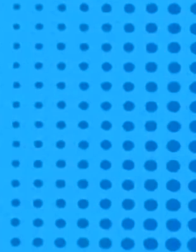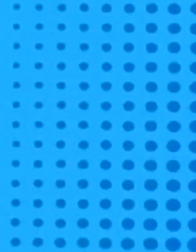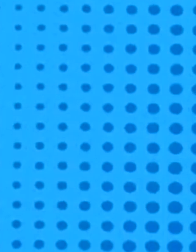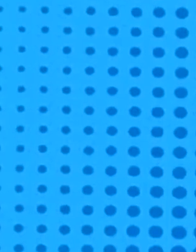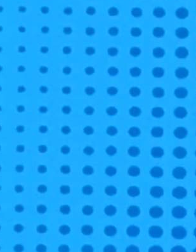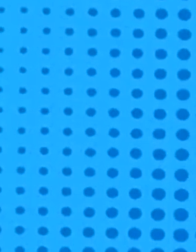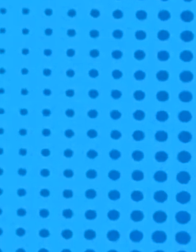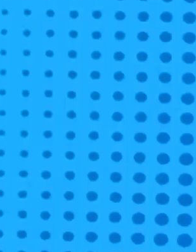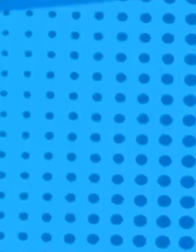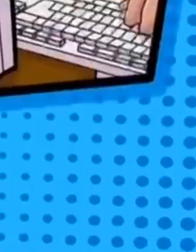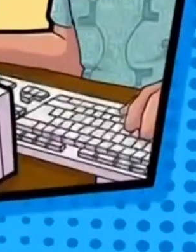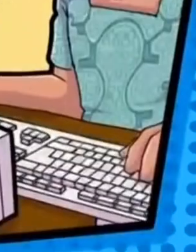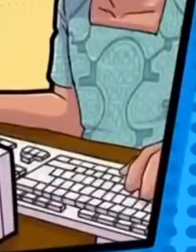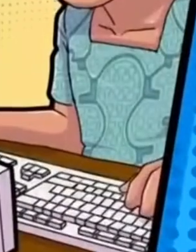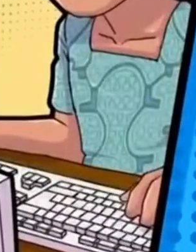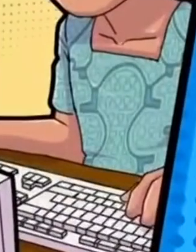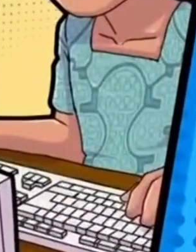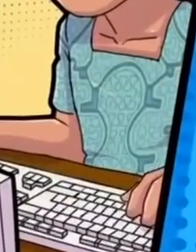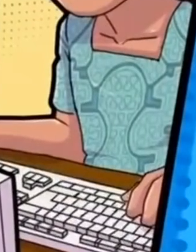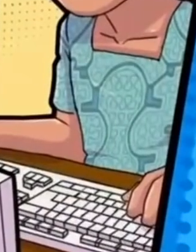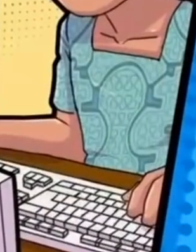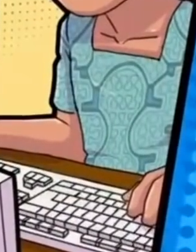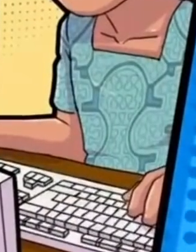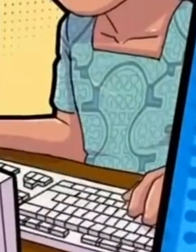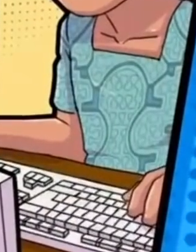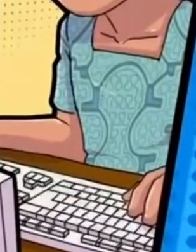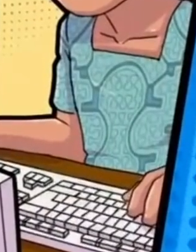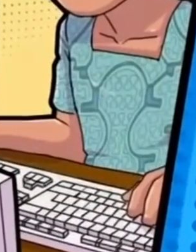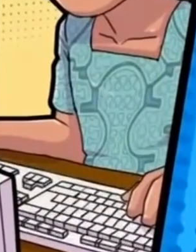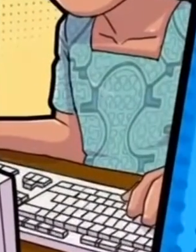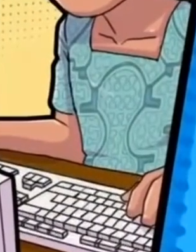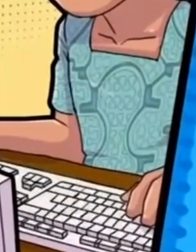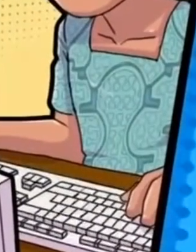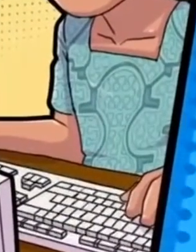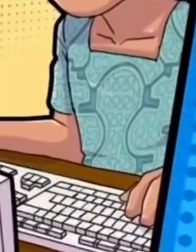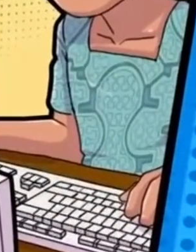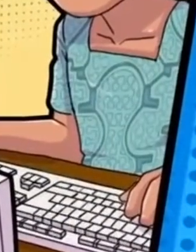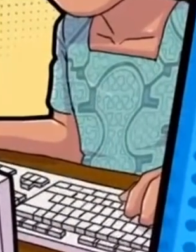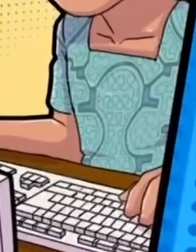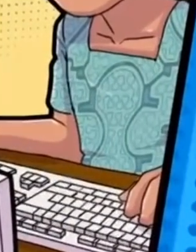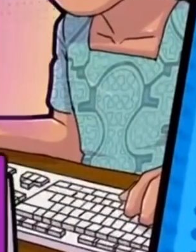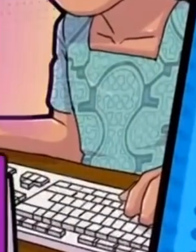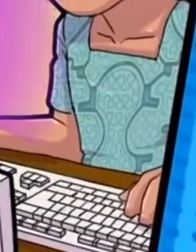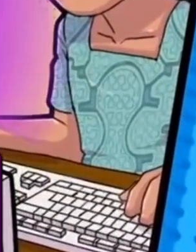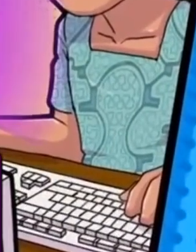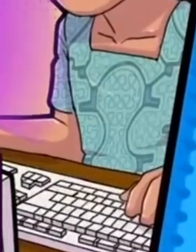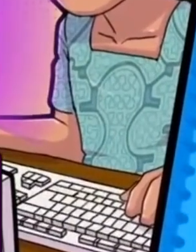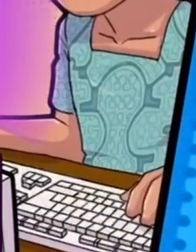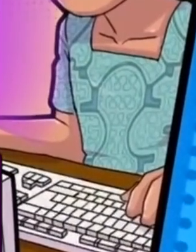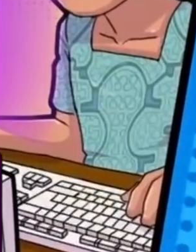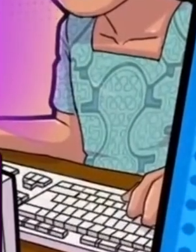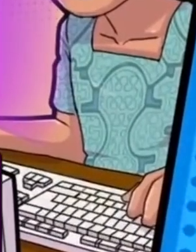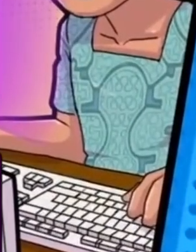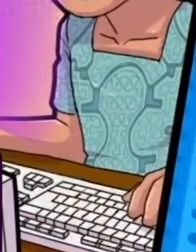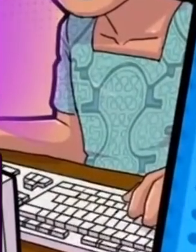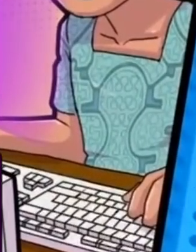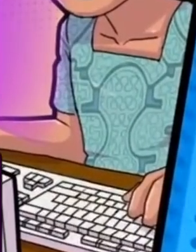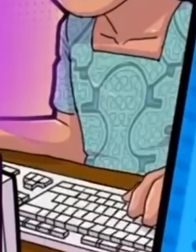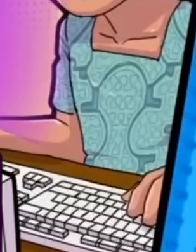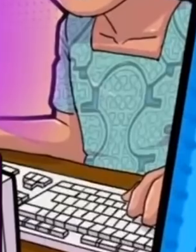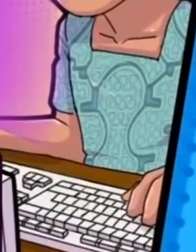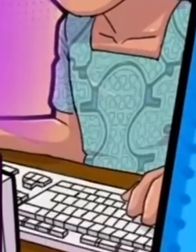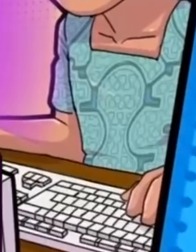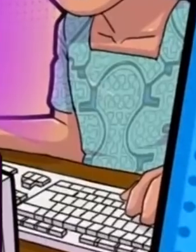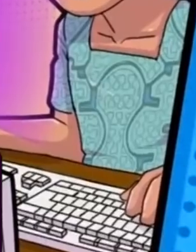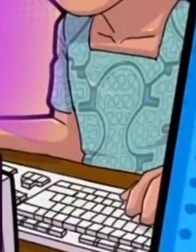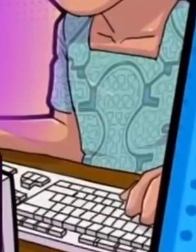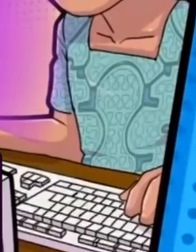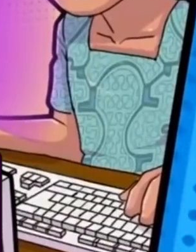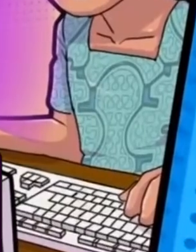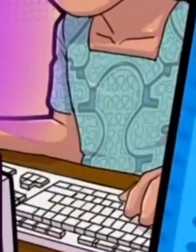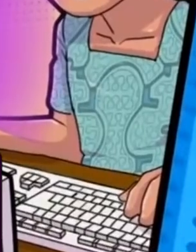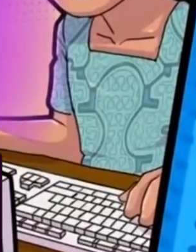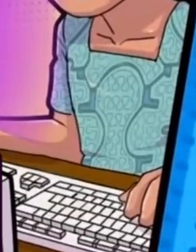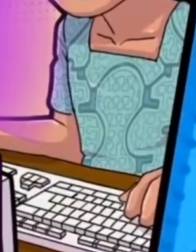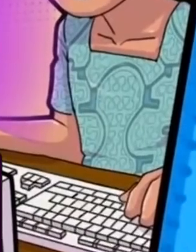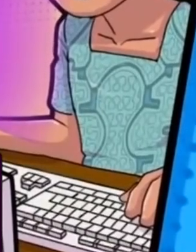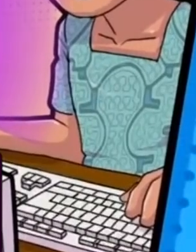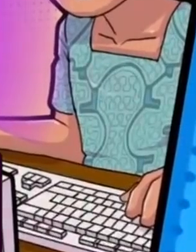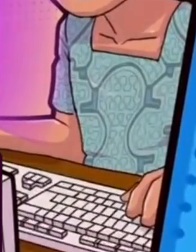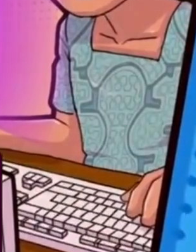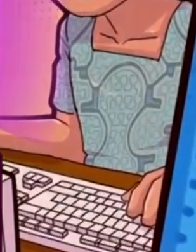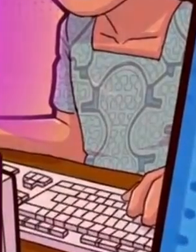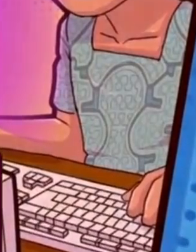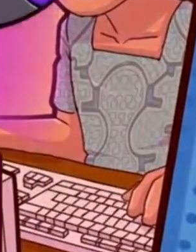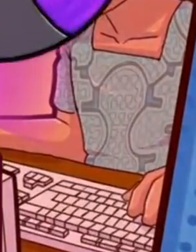La educación a distancia nos permite seguir avanzando. Pero la violencia escolar nos quiere hacer retroceder.